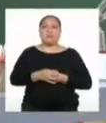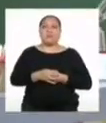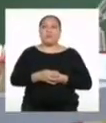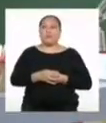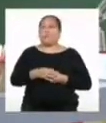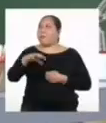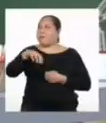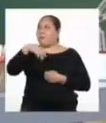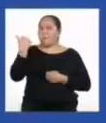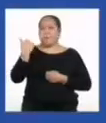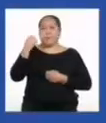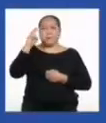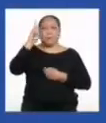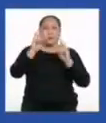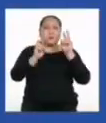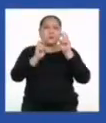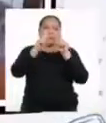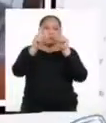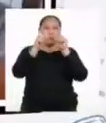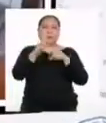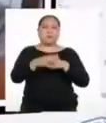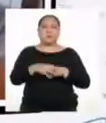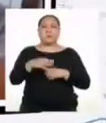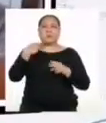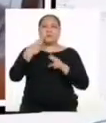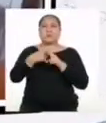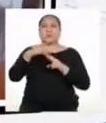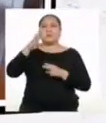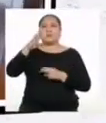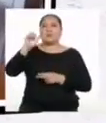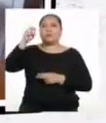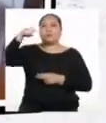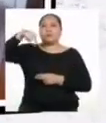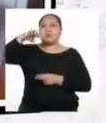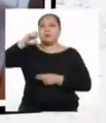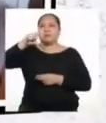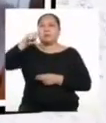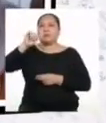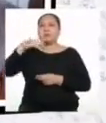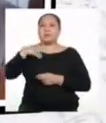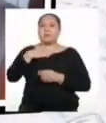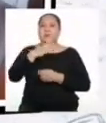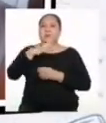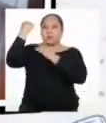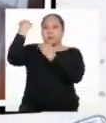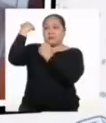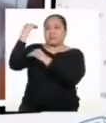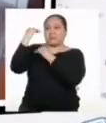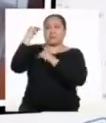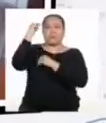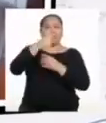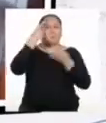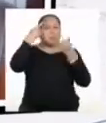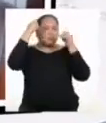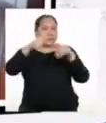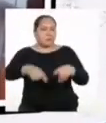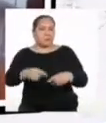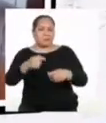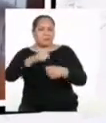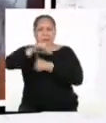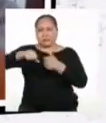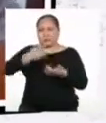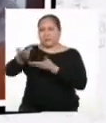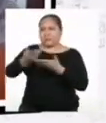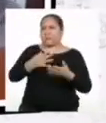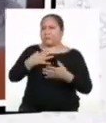¡Vamos con la siguiente pregunta! Mi nombre es Raneli y les hablo desde Faita, Piura. Esto de los acuerdos de convivencia me